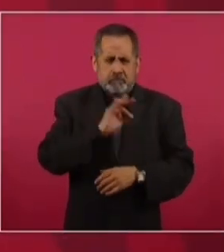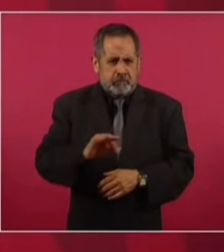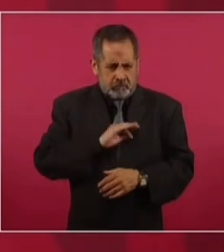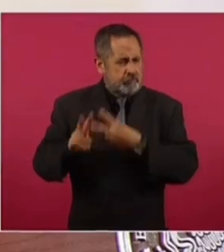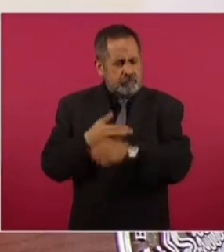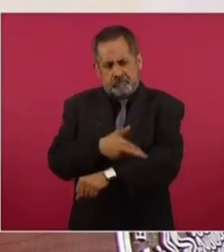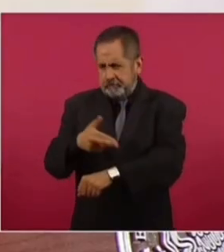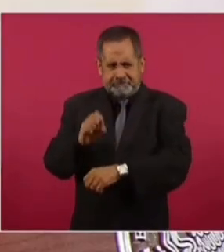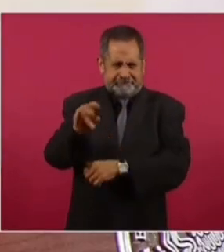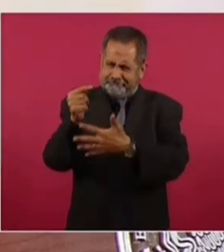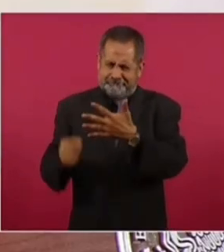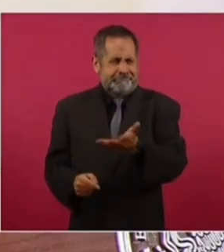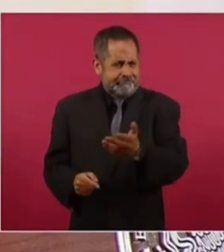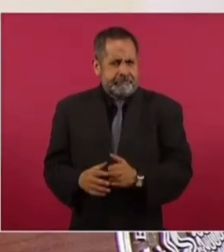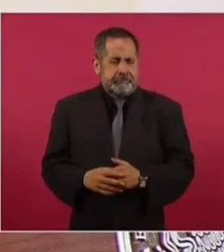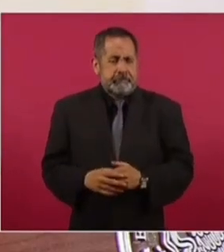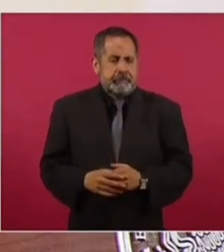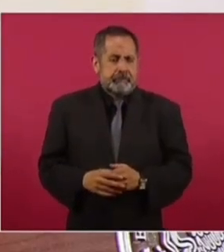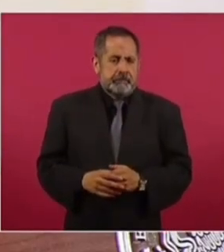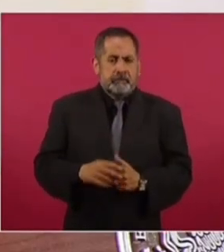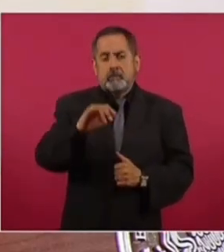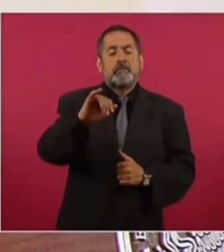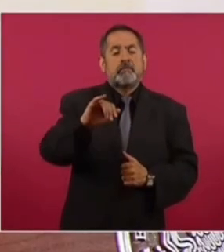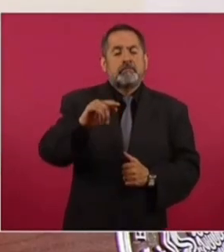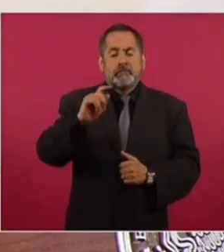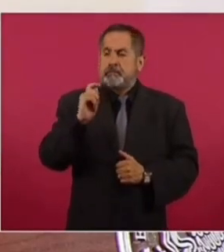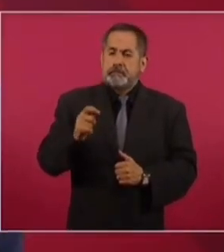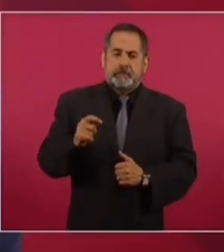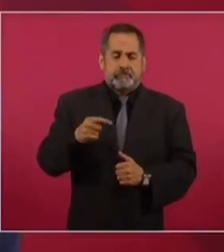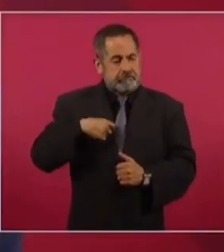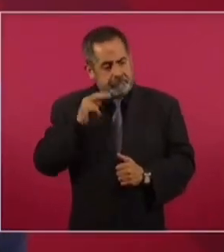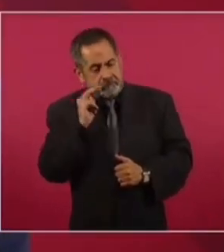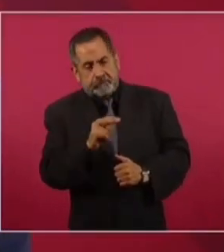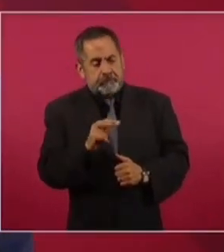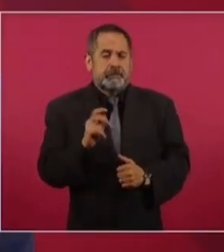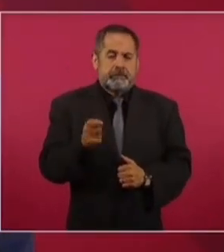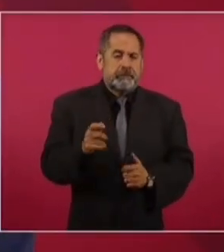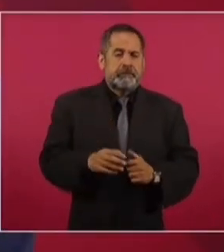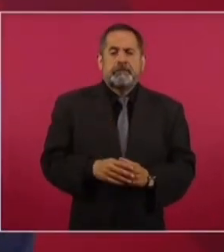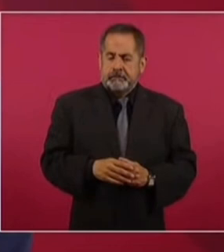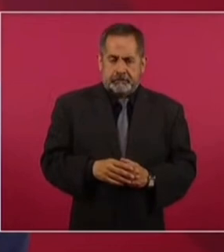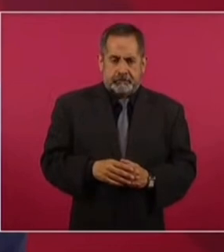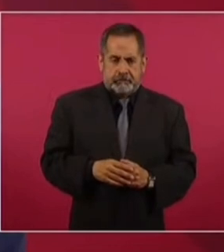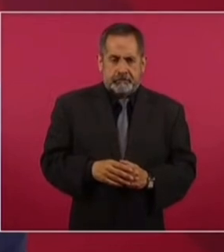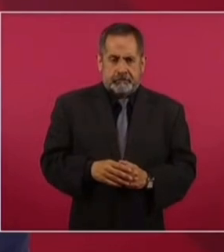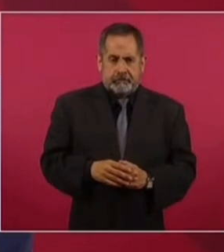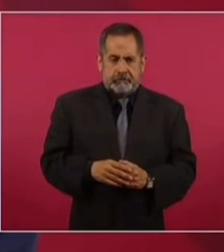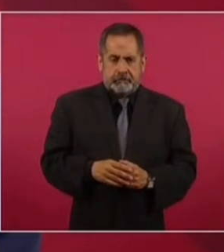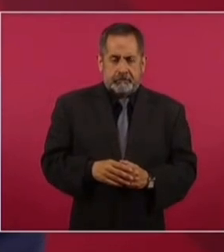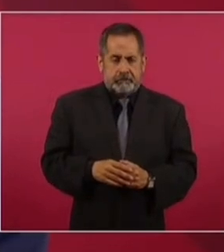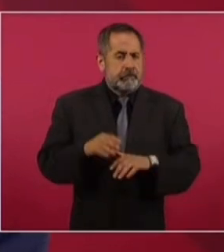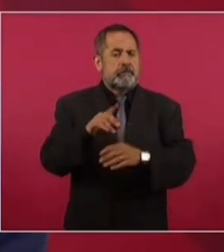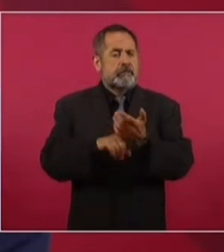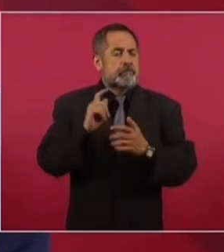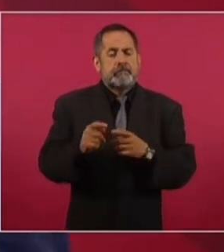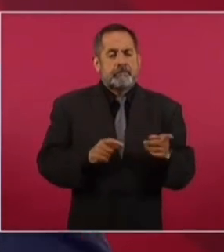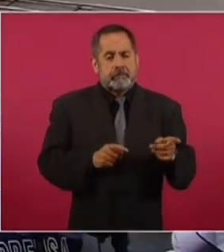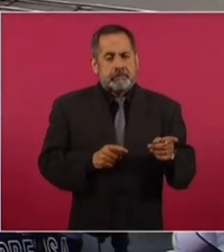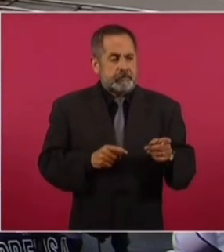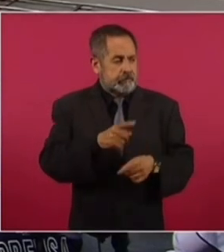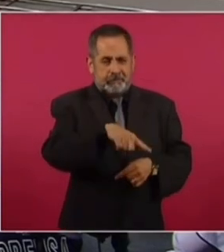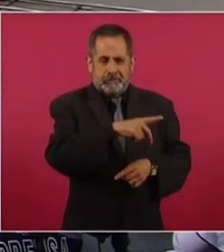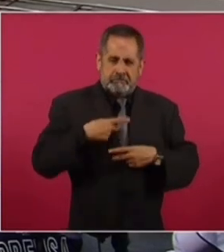las estamos llevando a cabo. estamos atendiendo todo lo relacionado con